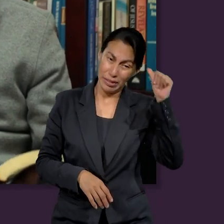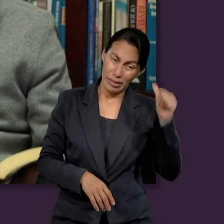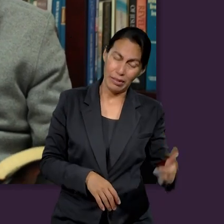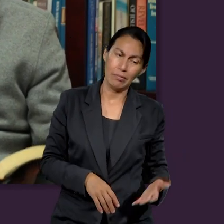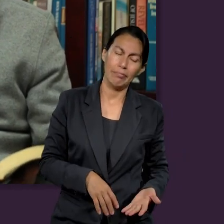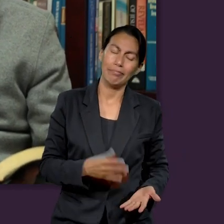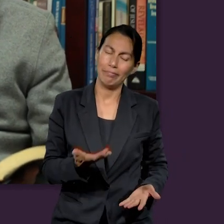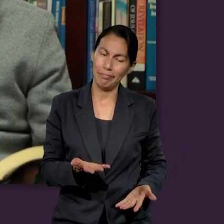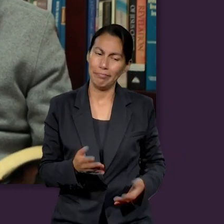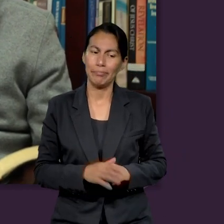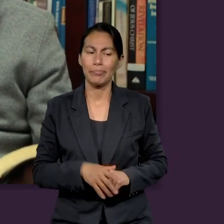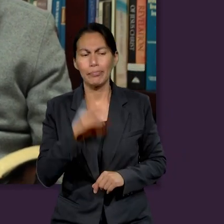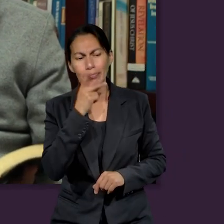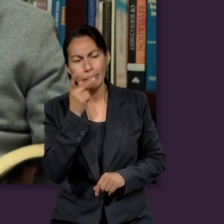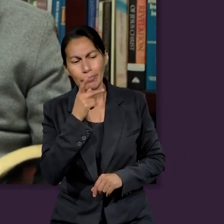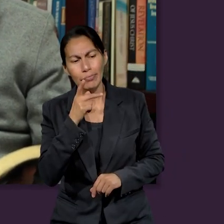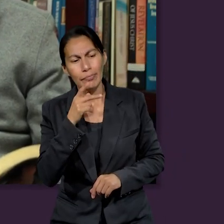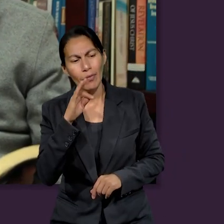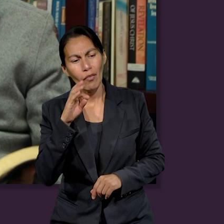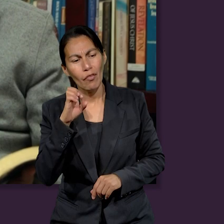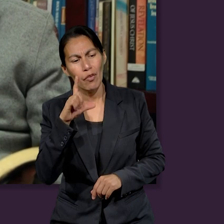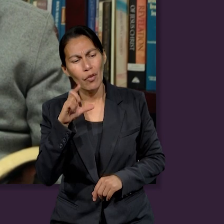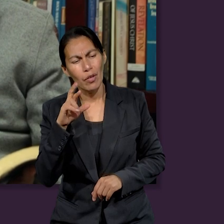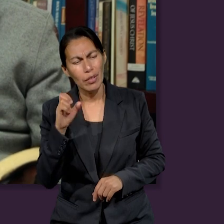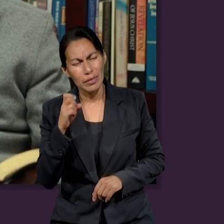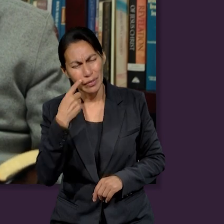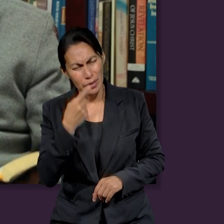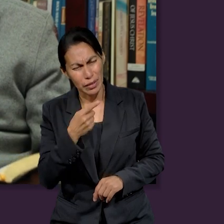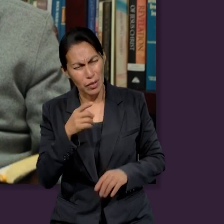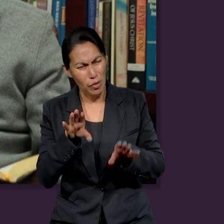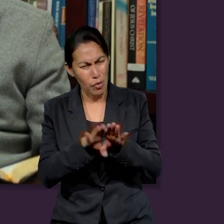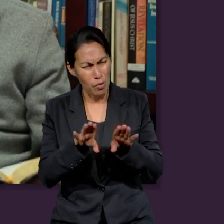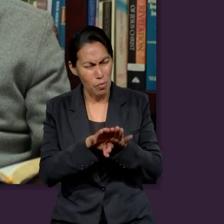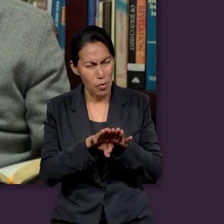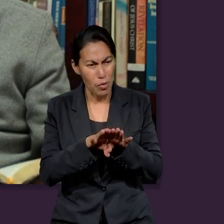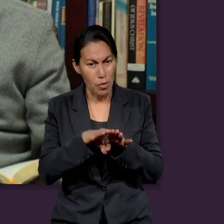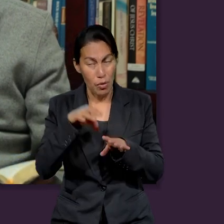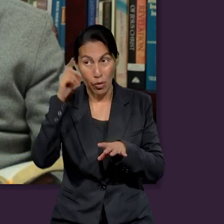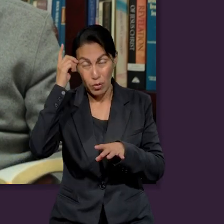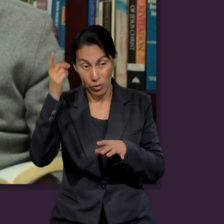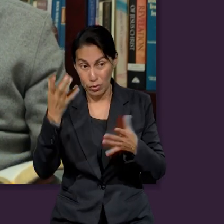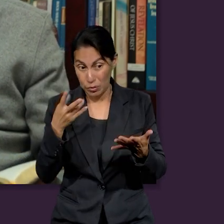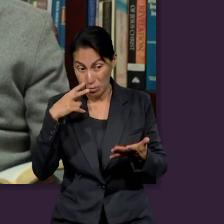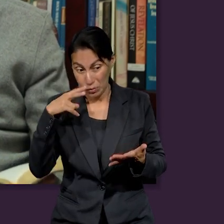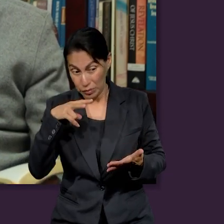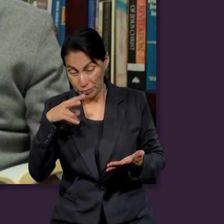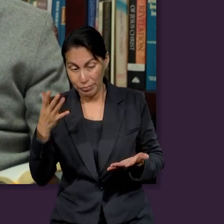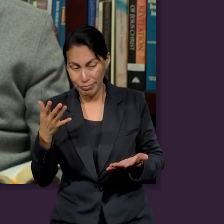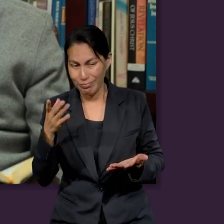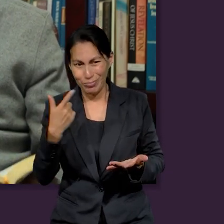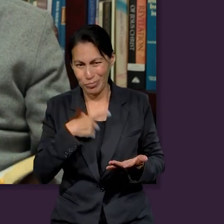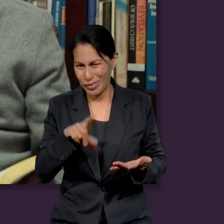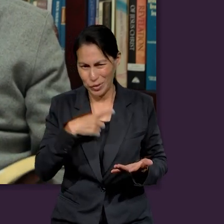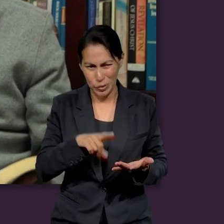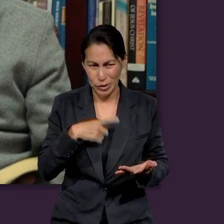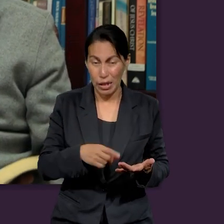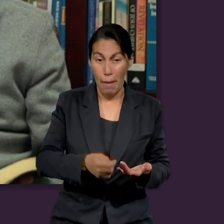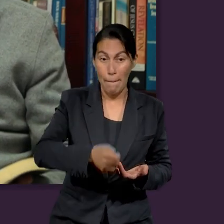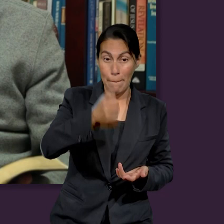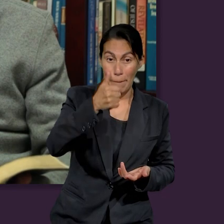triple pecado, que estaban cometiendo Pastor Flores, es que